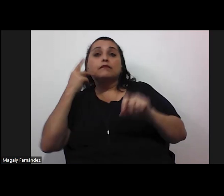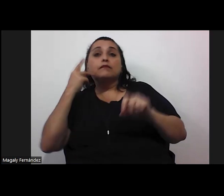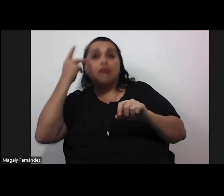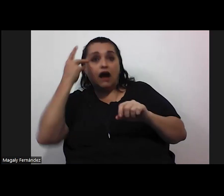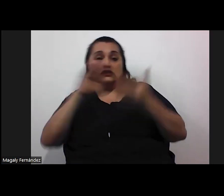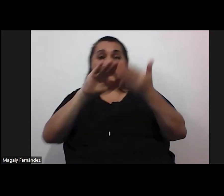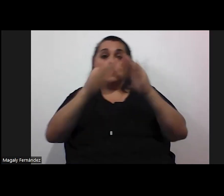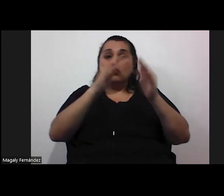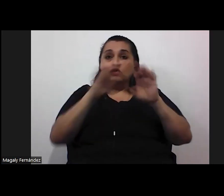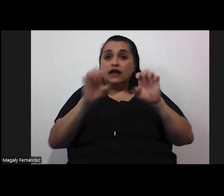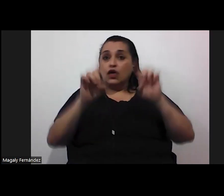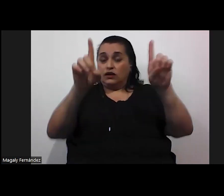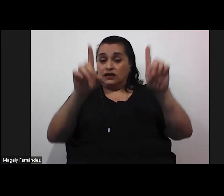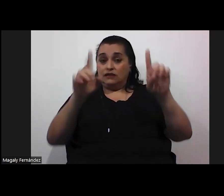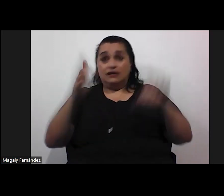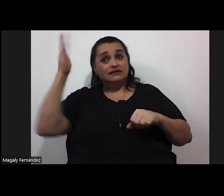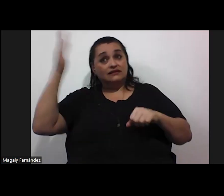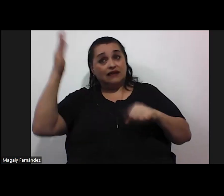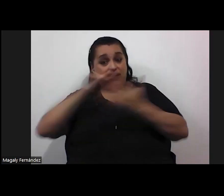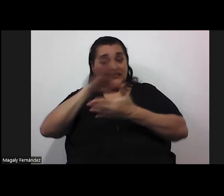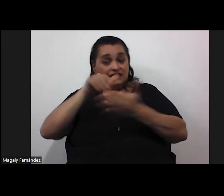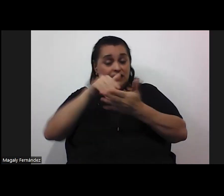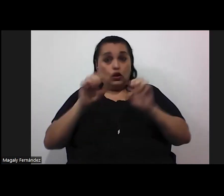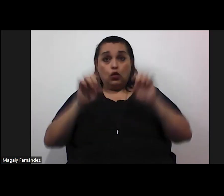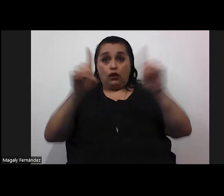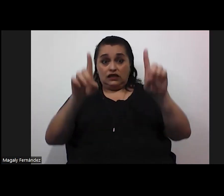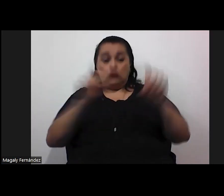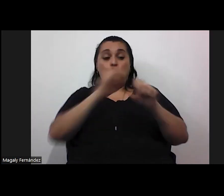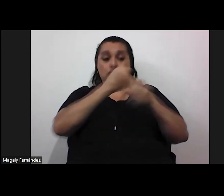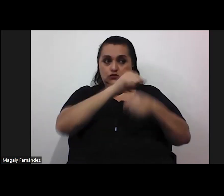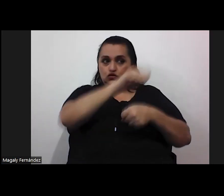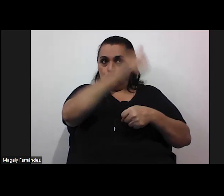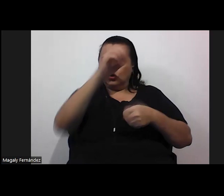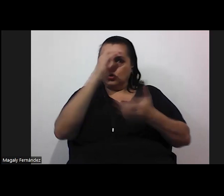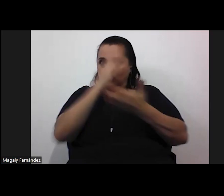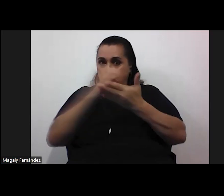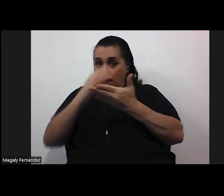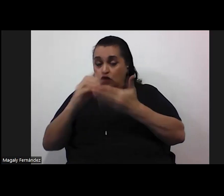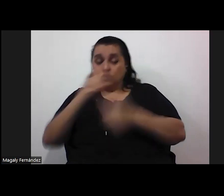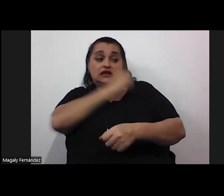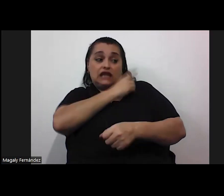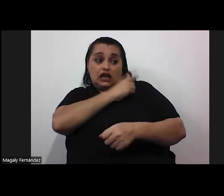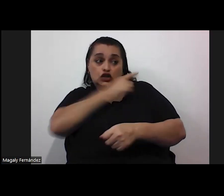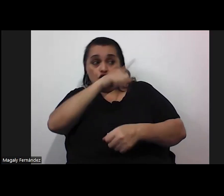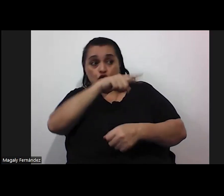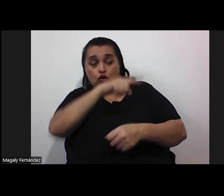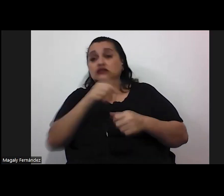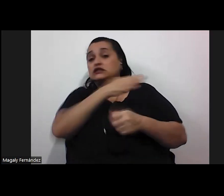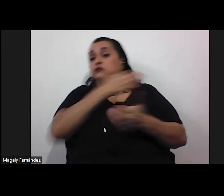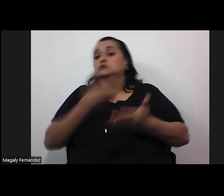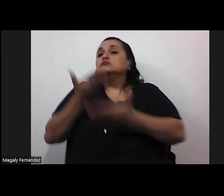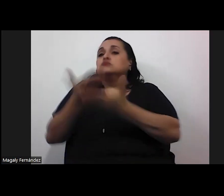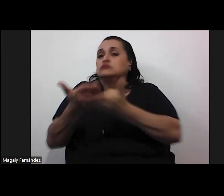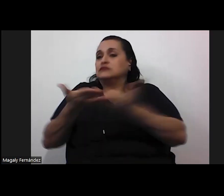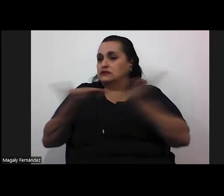educativa que cuando se dé la charla del centro educativo lo hemos hecho en otros colegios algunos directores han puesto a su servicio